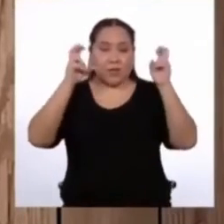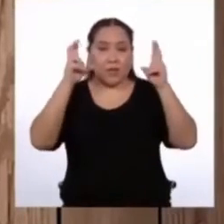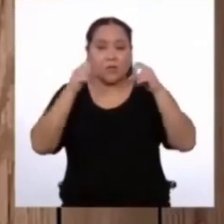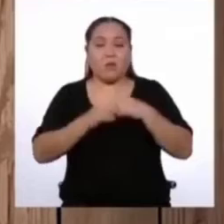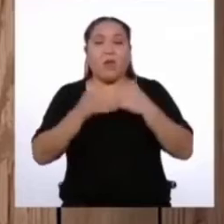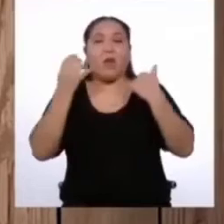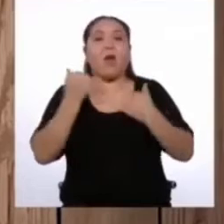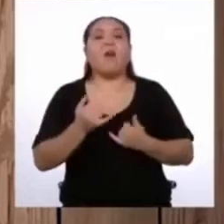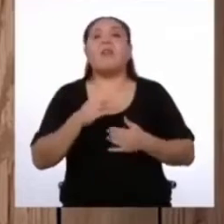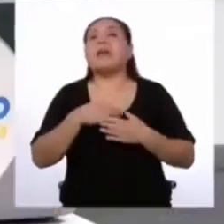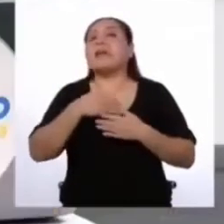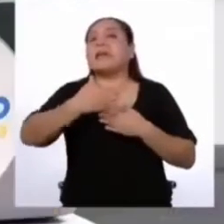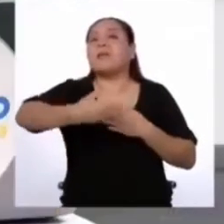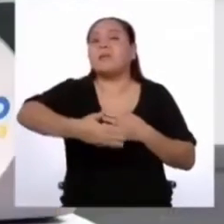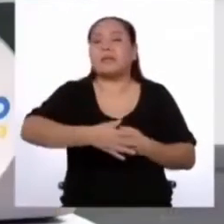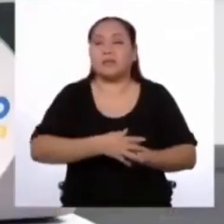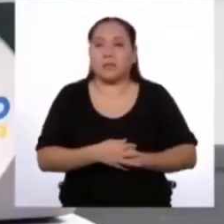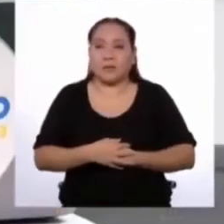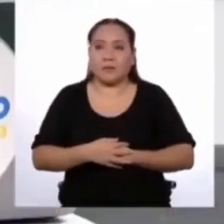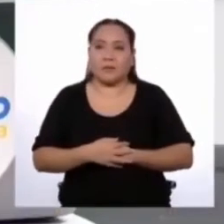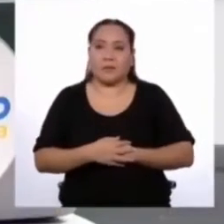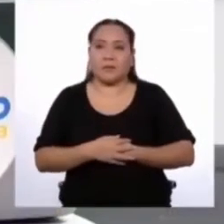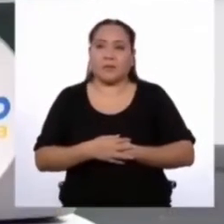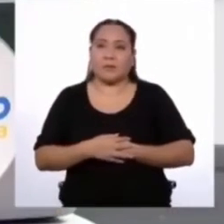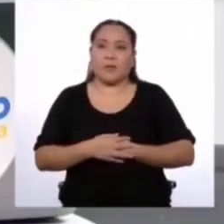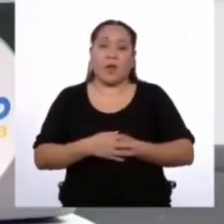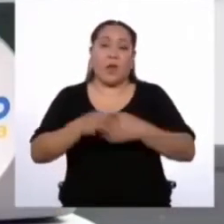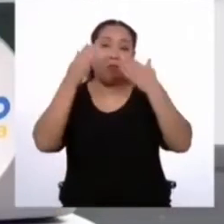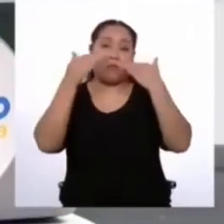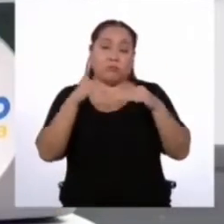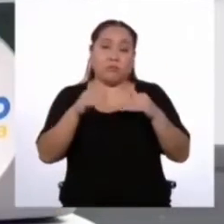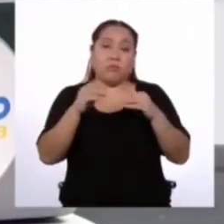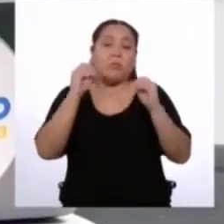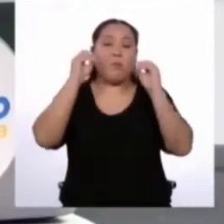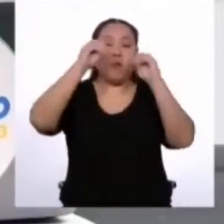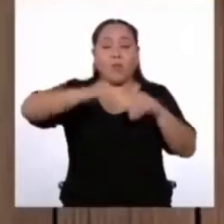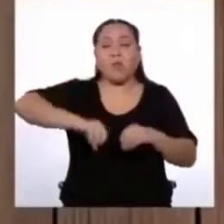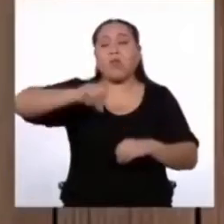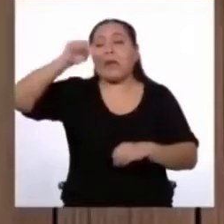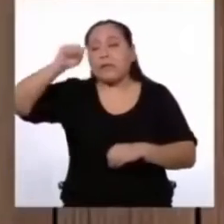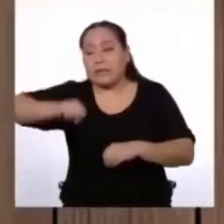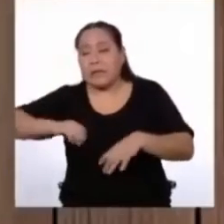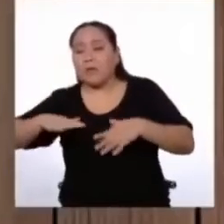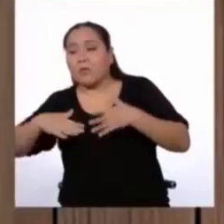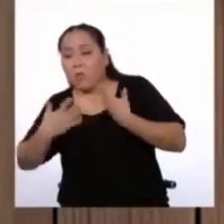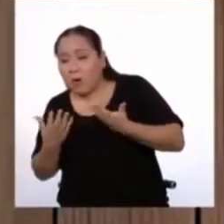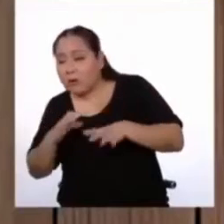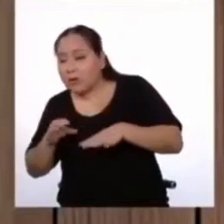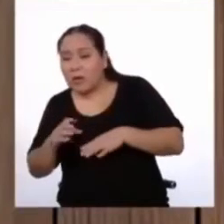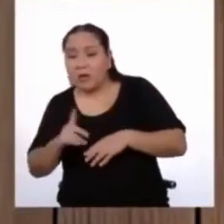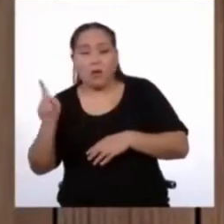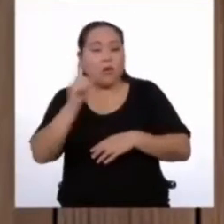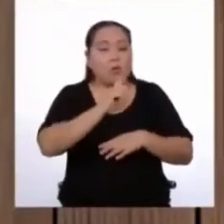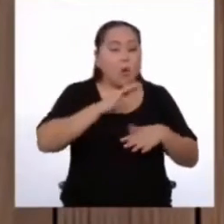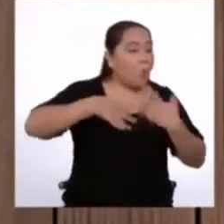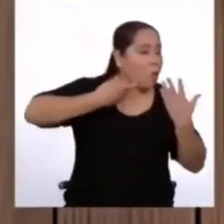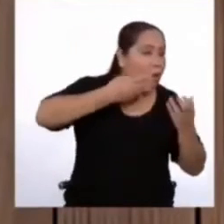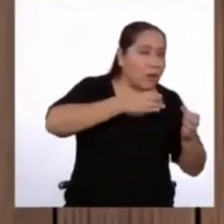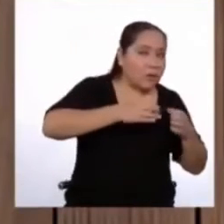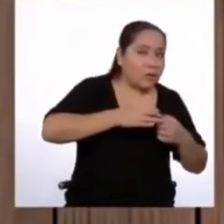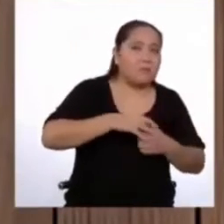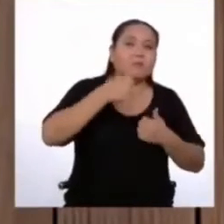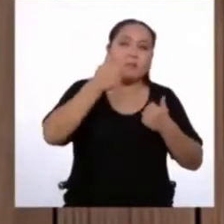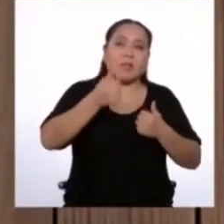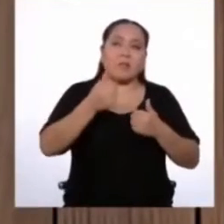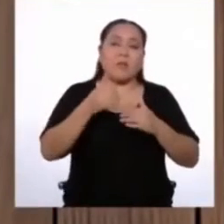Ahora, ¿qué sigue? Pues, poner lo que está permitido hacer y lo que no. Sí, está bien. Pero antes